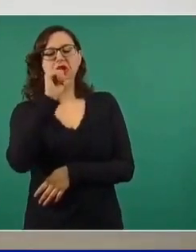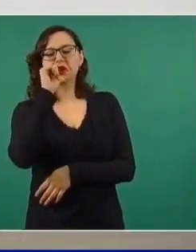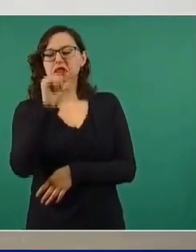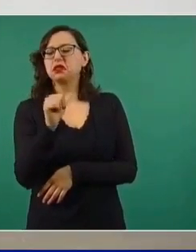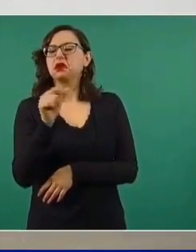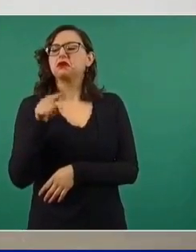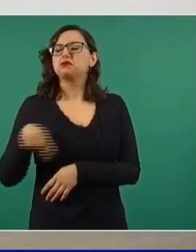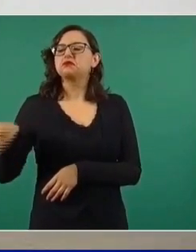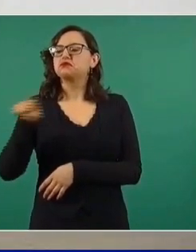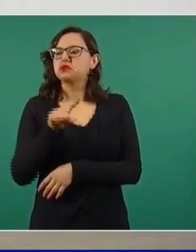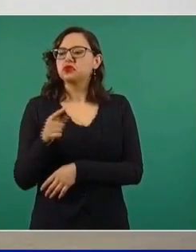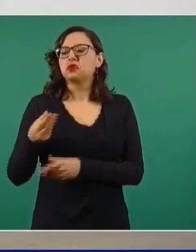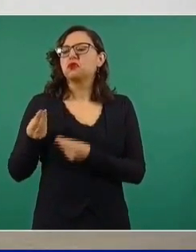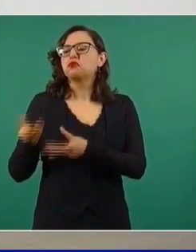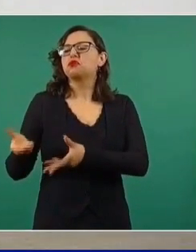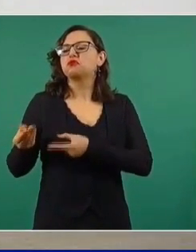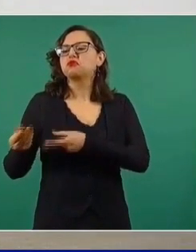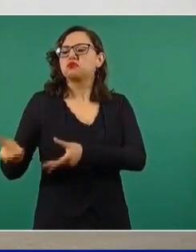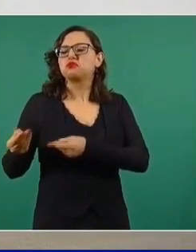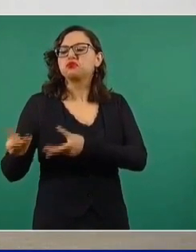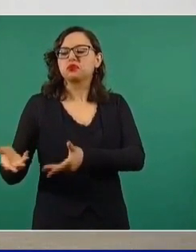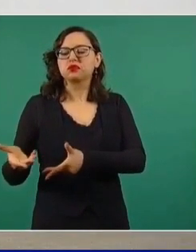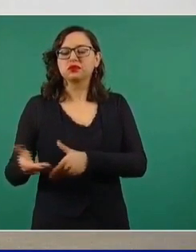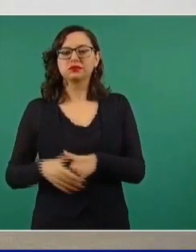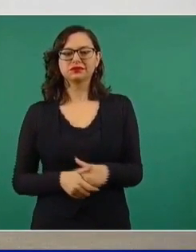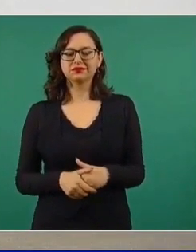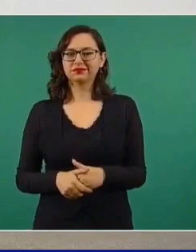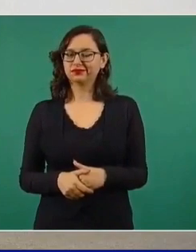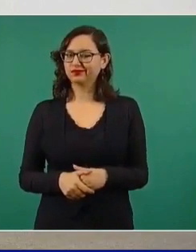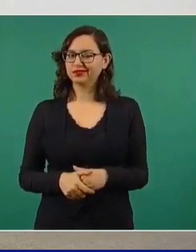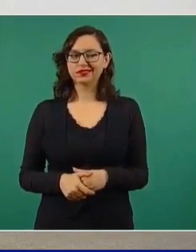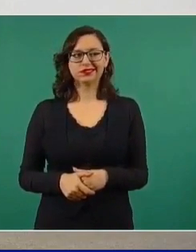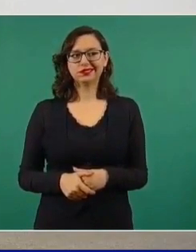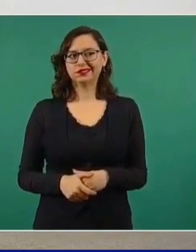Esa mentalidad clasista